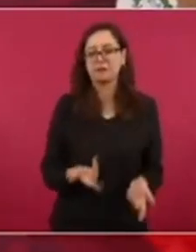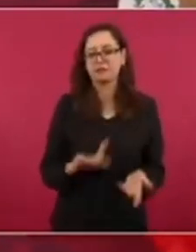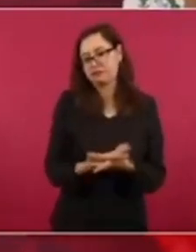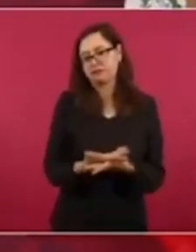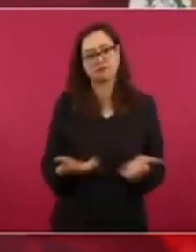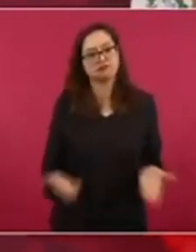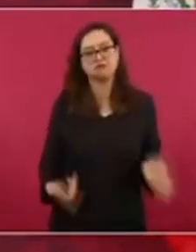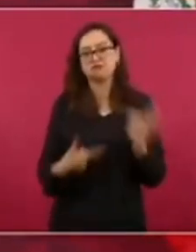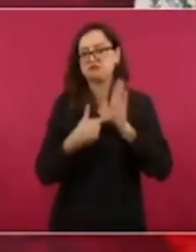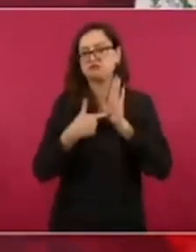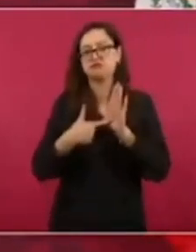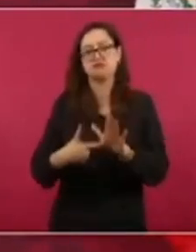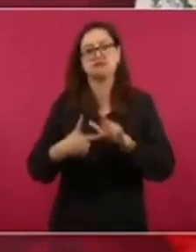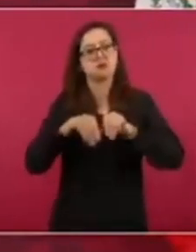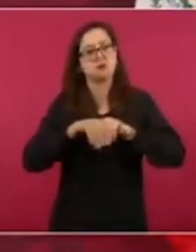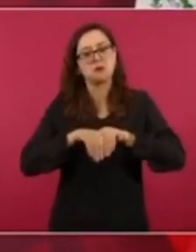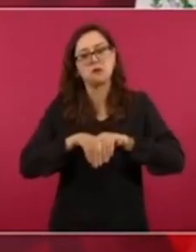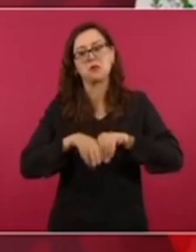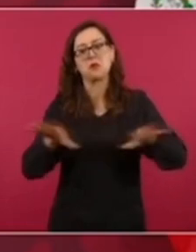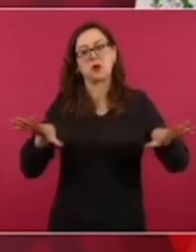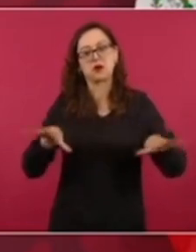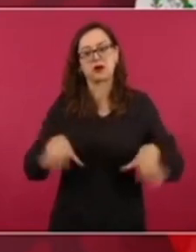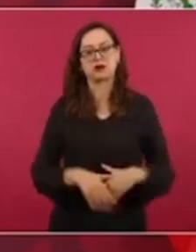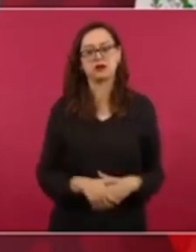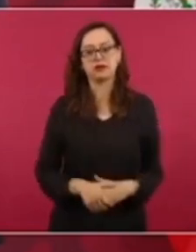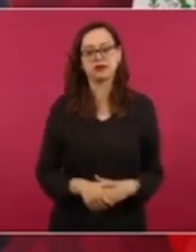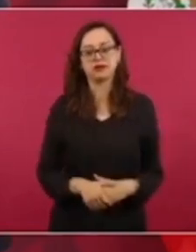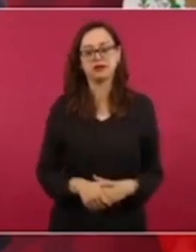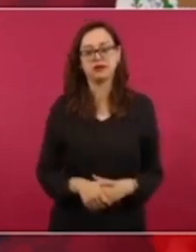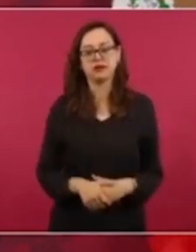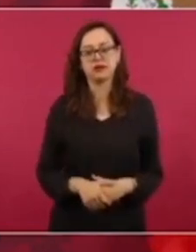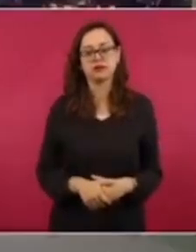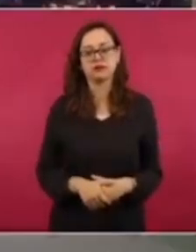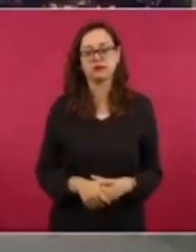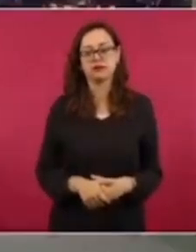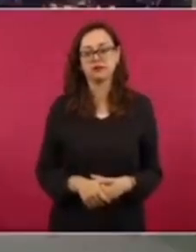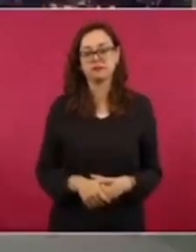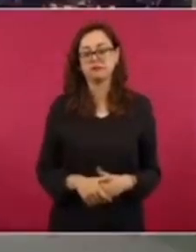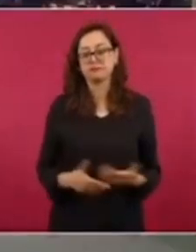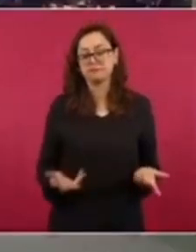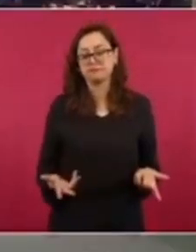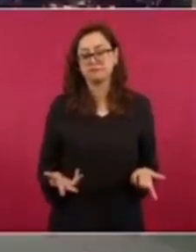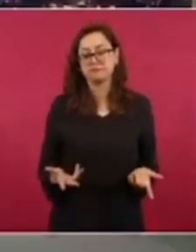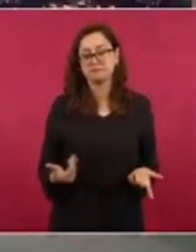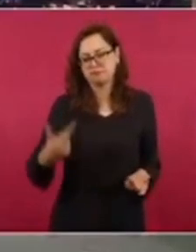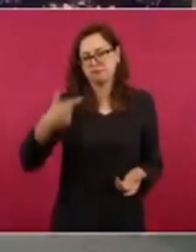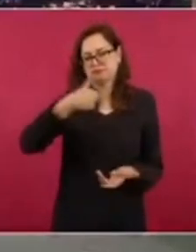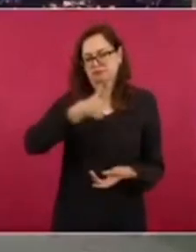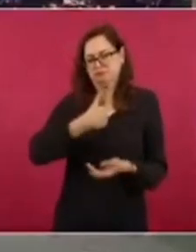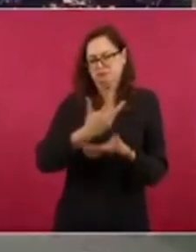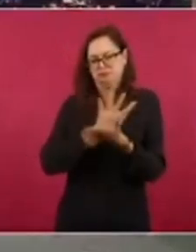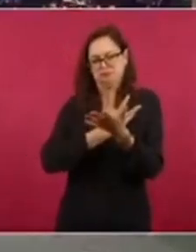las estridencias, pero